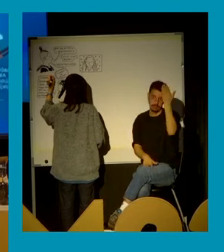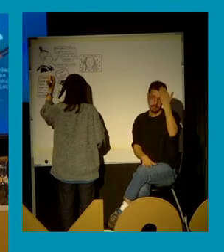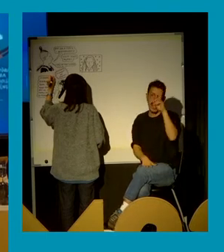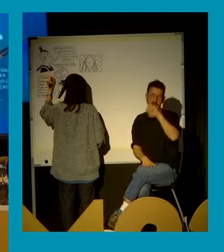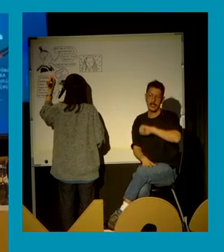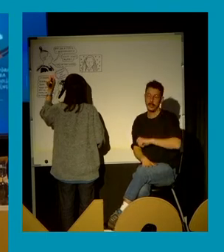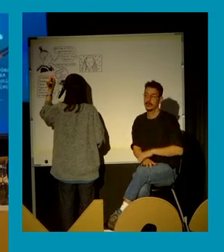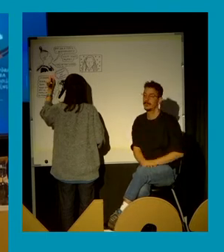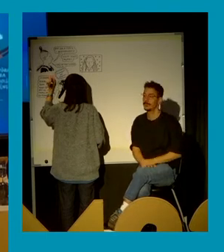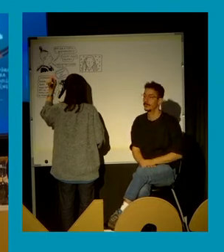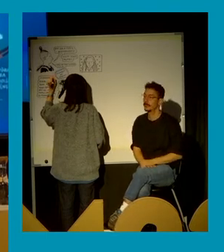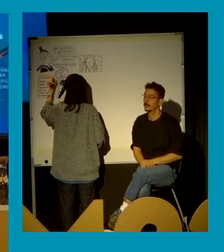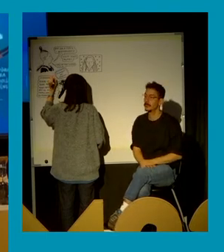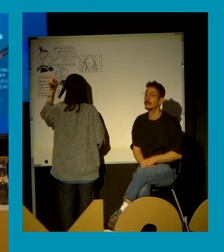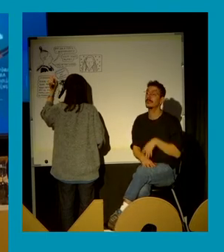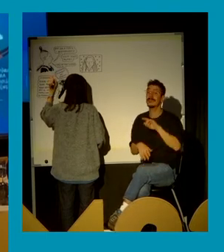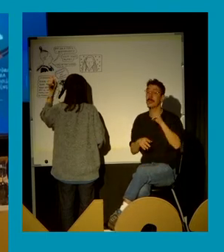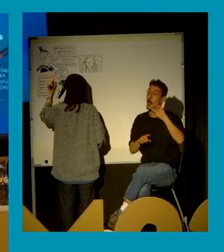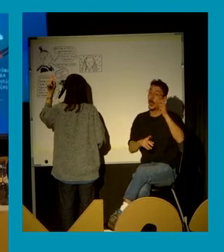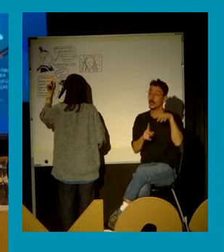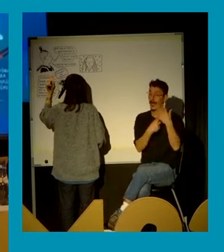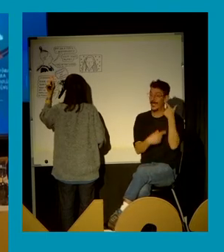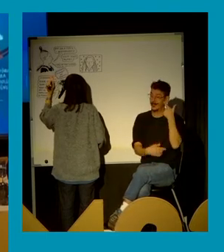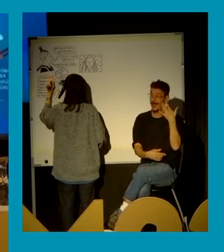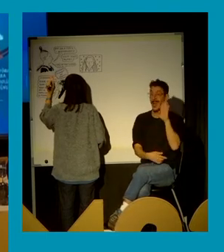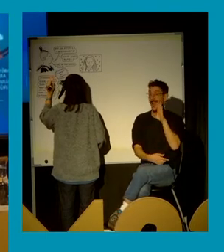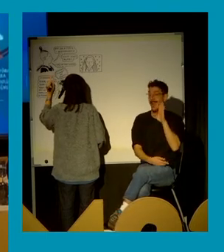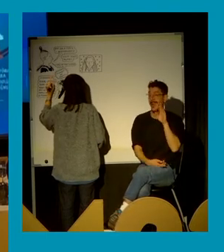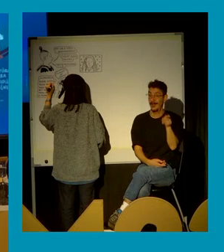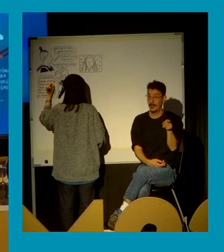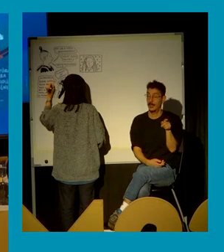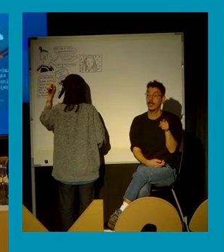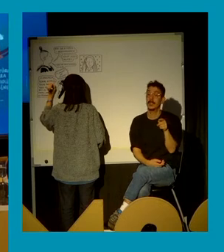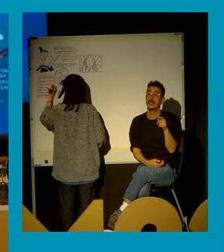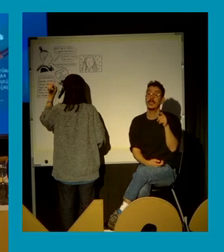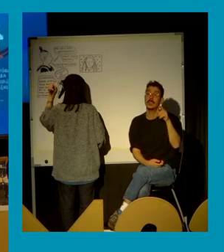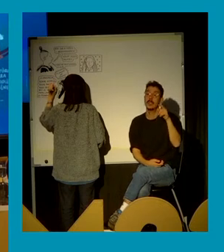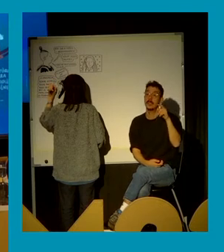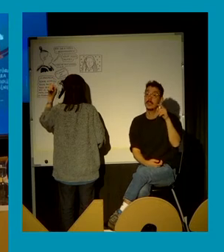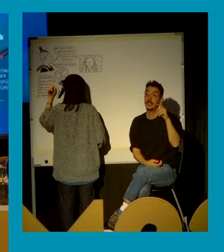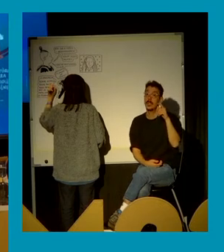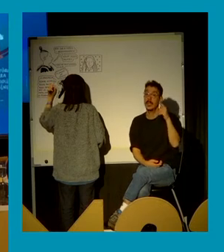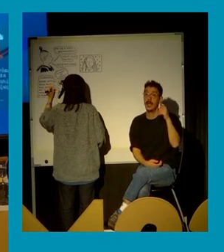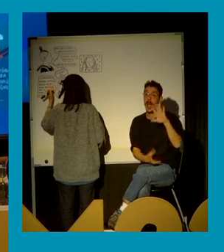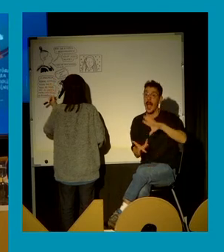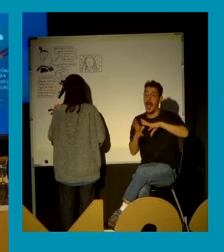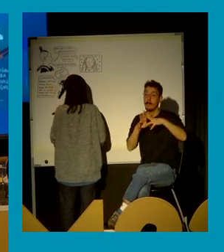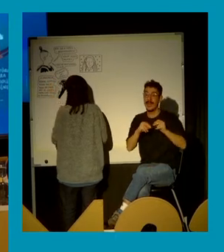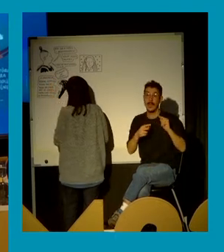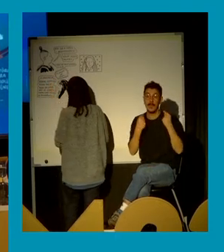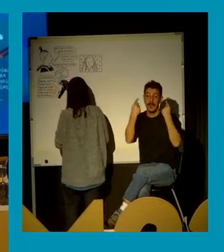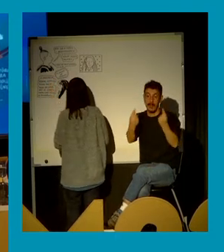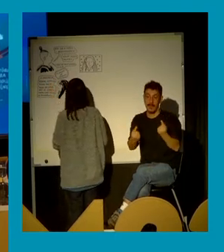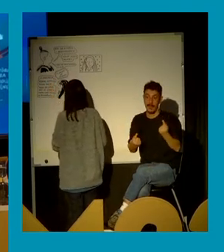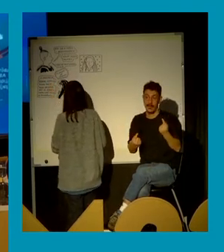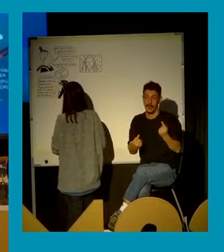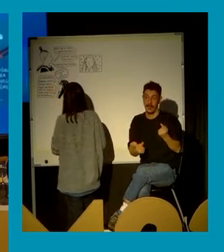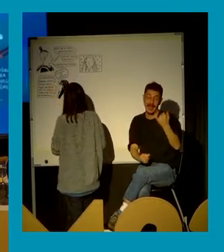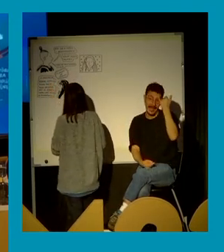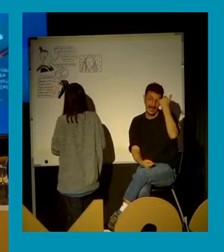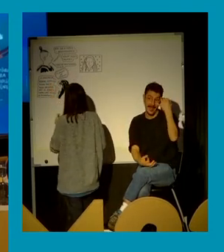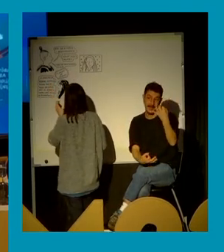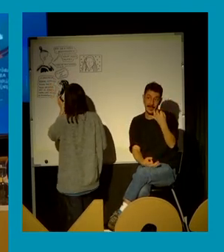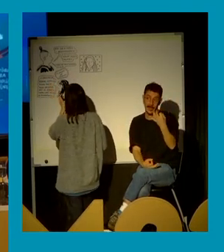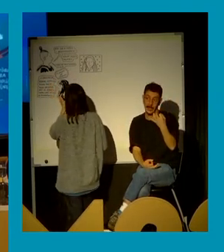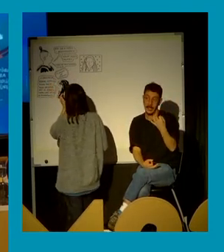el tribunal, producto de esta nueva línea jurisprudencial del Supremo, aplica por primera vez la idea de